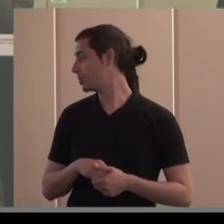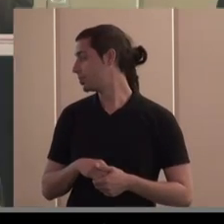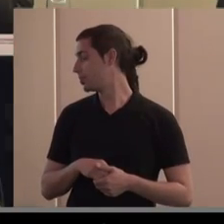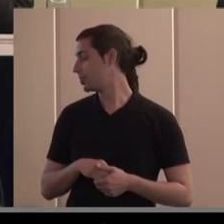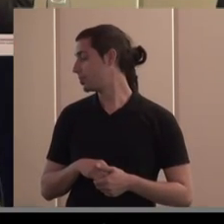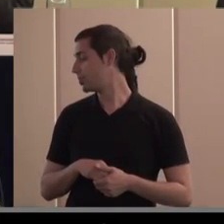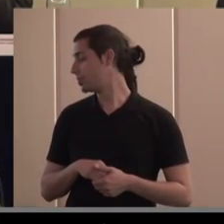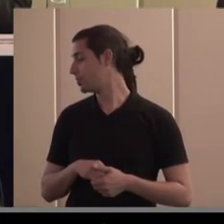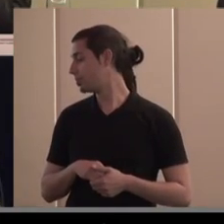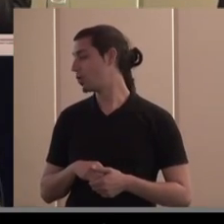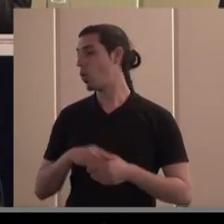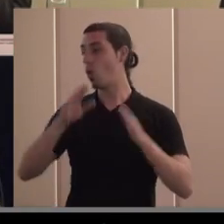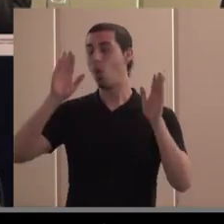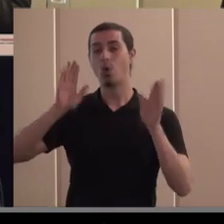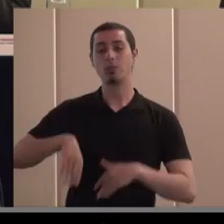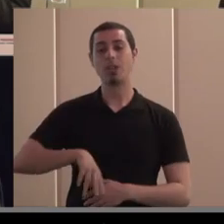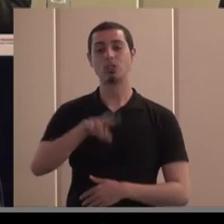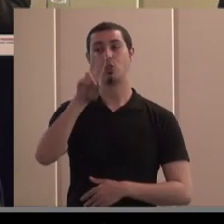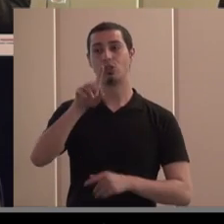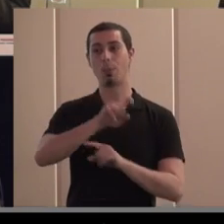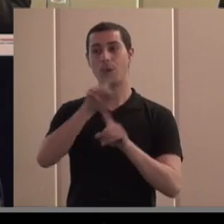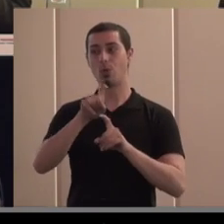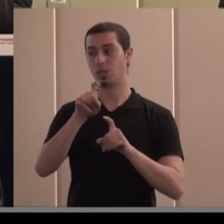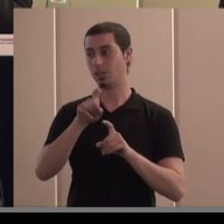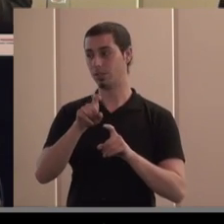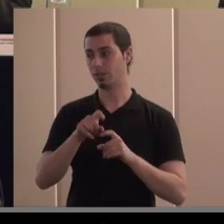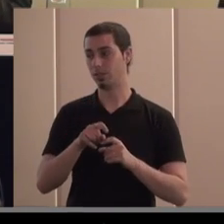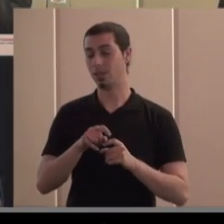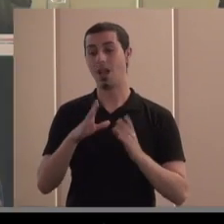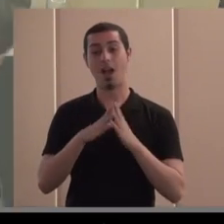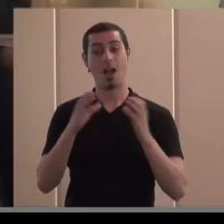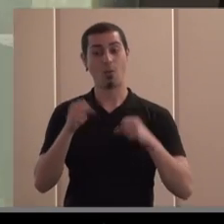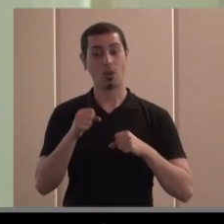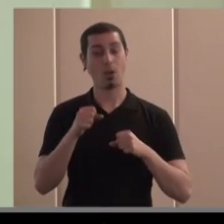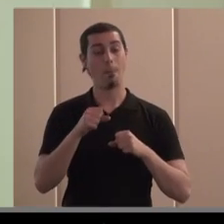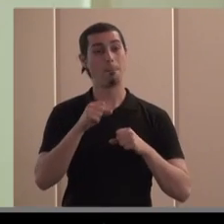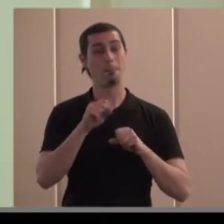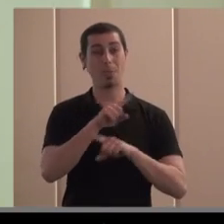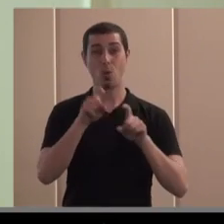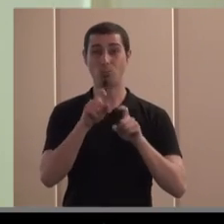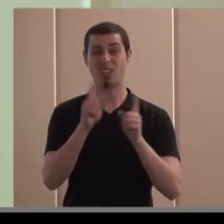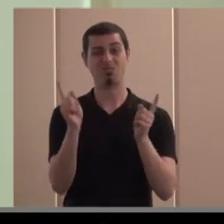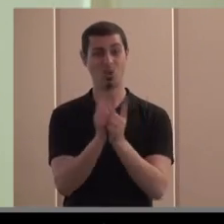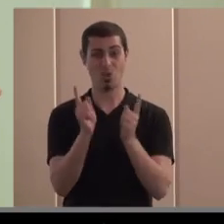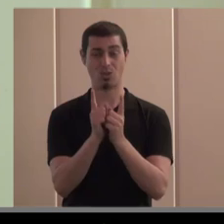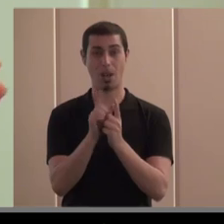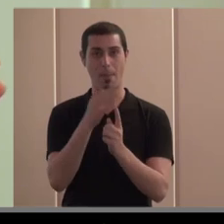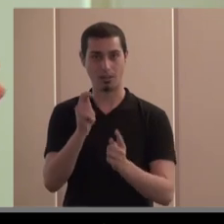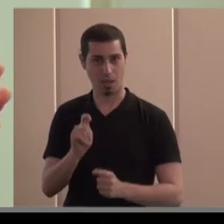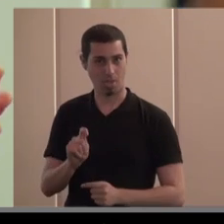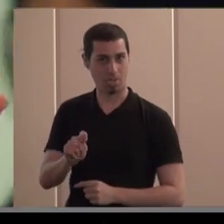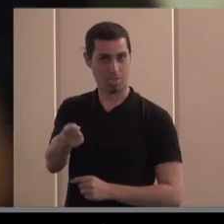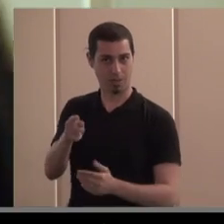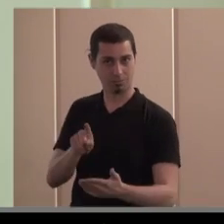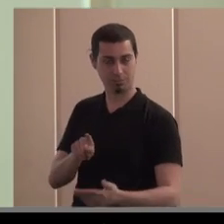última dos últimas preguntas con un pacto las preguntas concisas y de verdad provocadoras porque